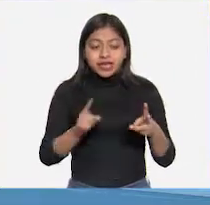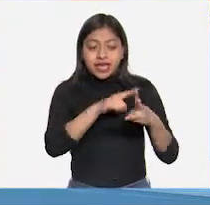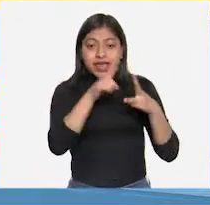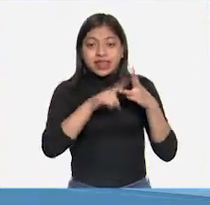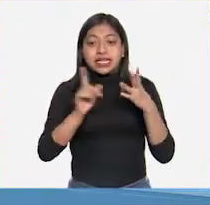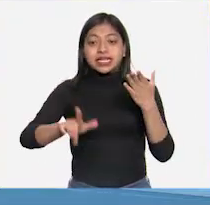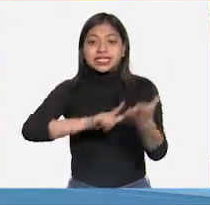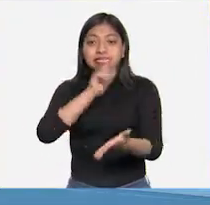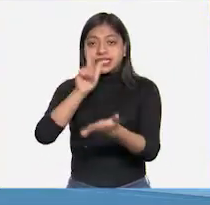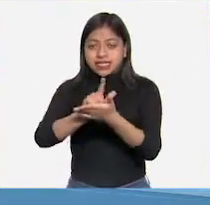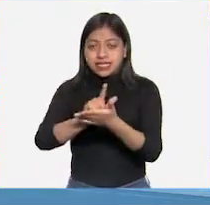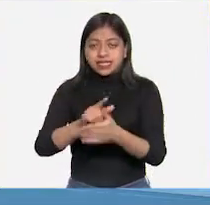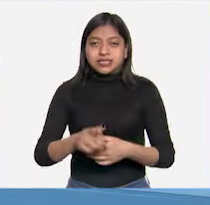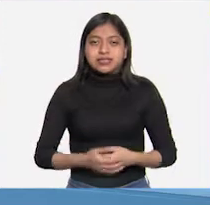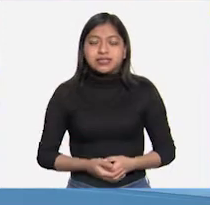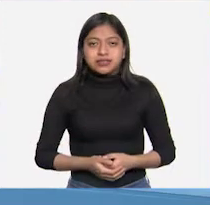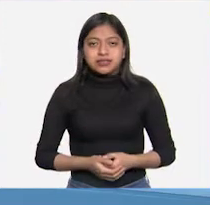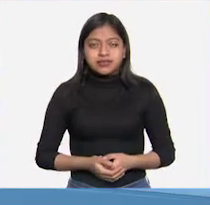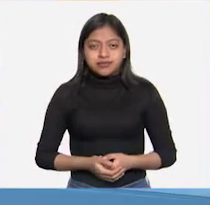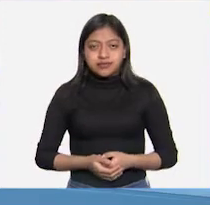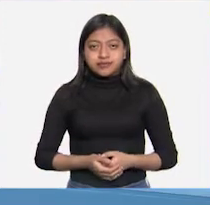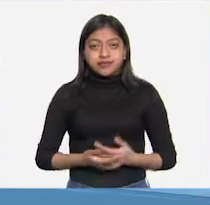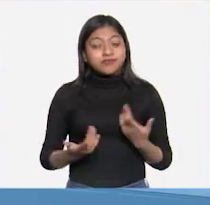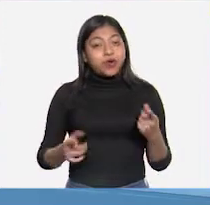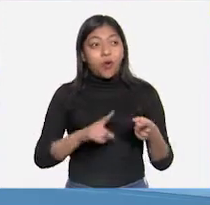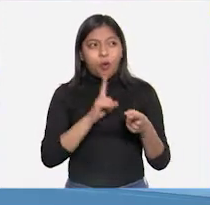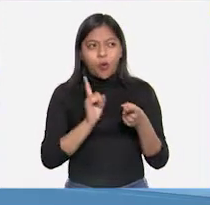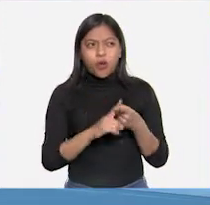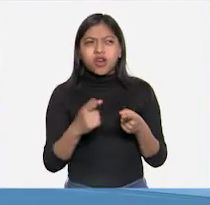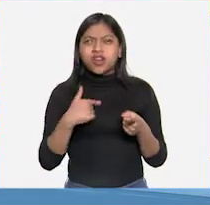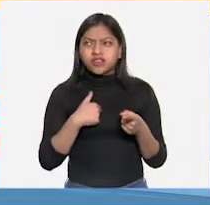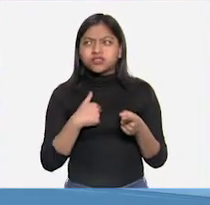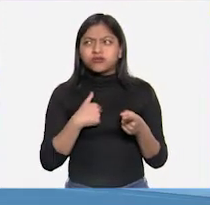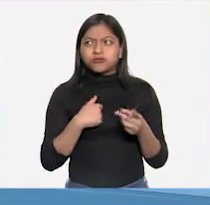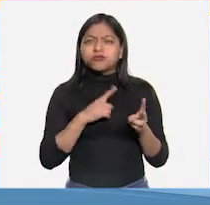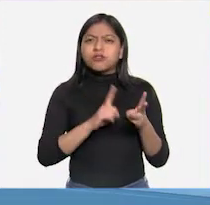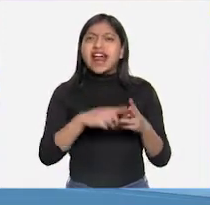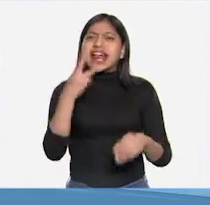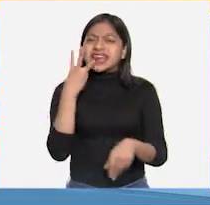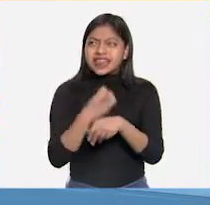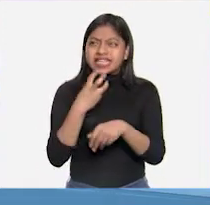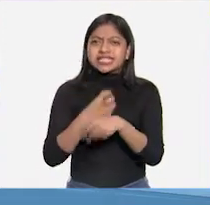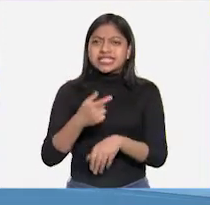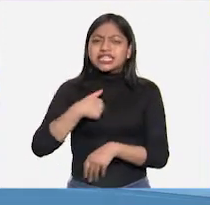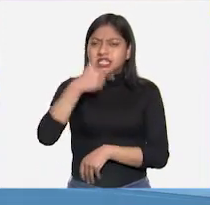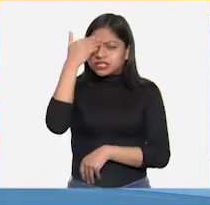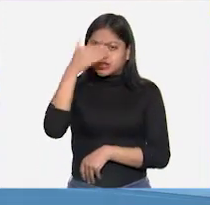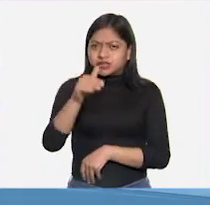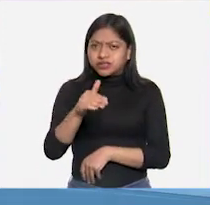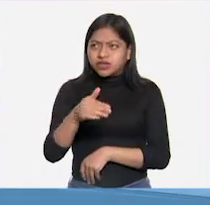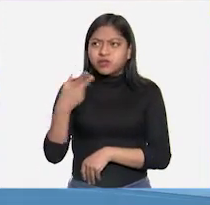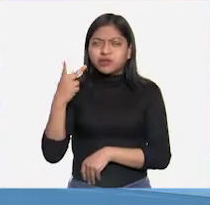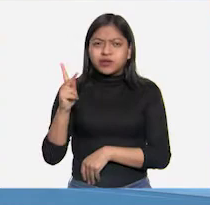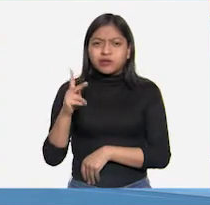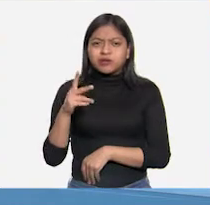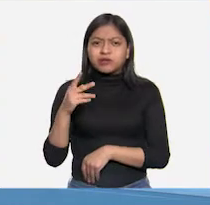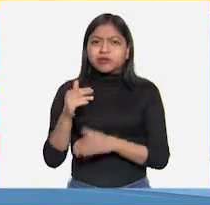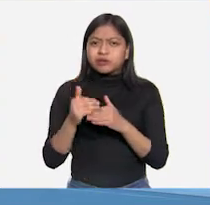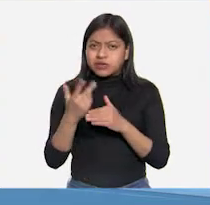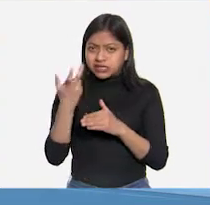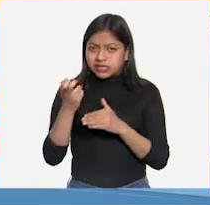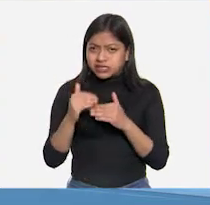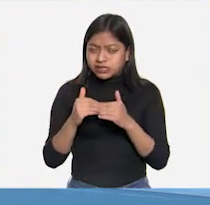leyes de Newton. Creo que al menos una de ellas, la tercera, me es conocida. Pero supongo que veremos